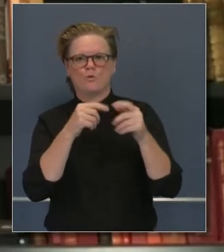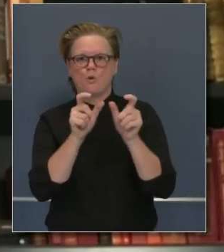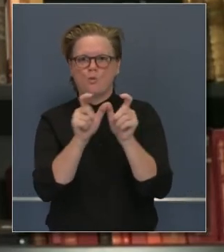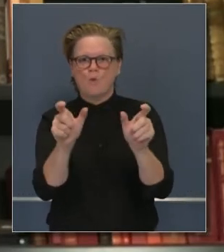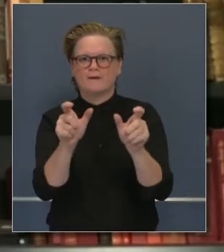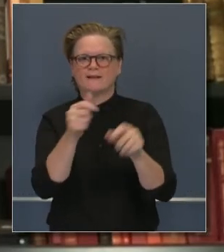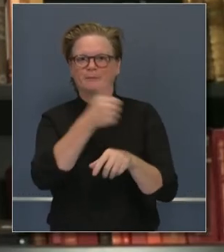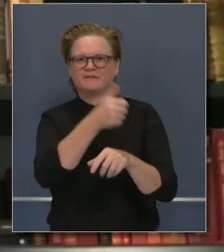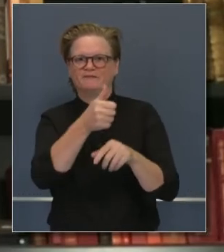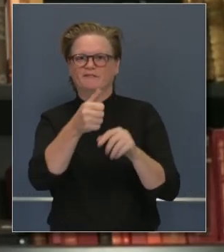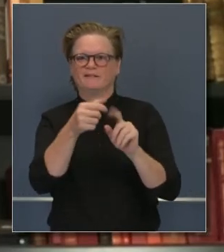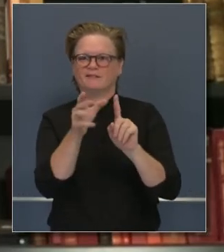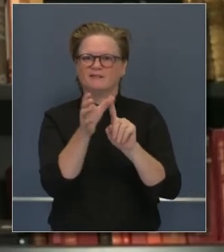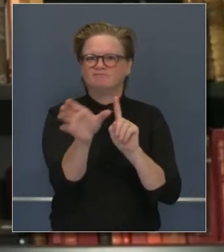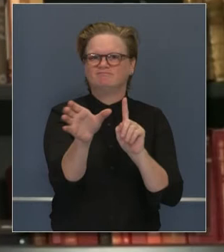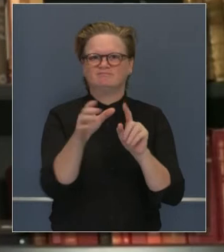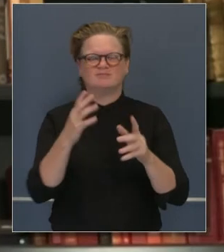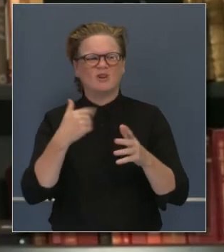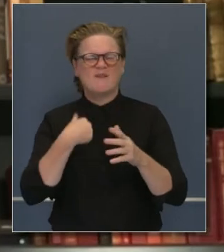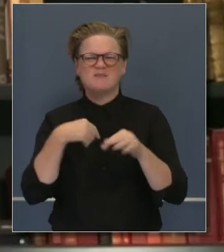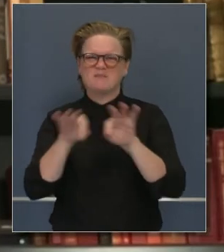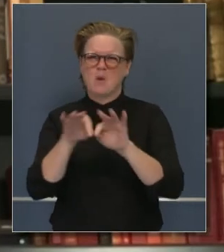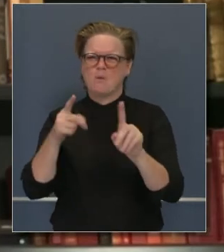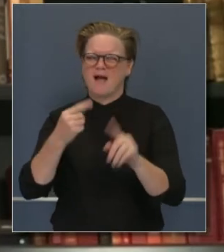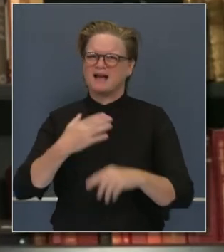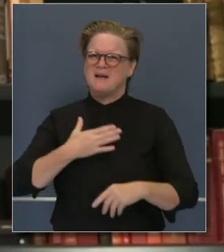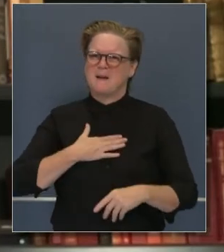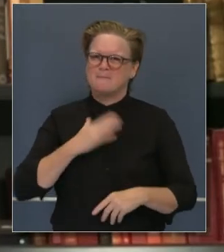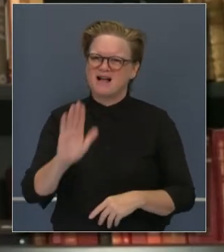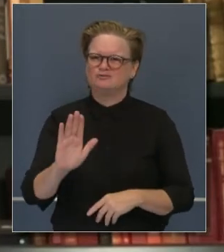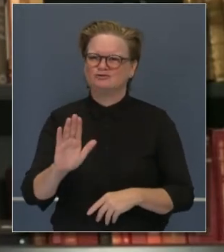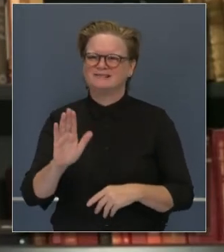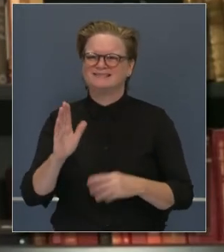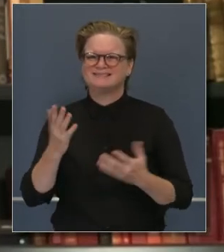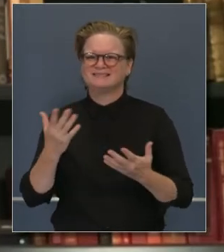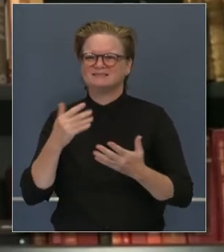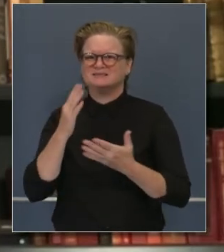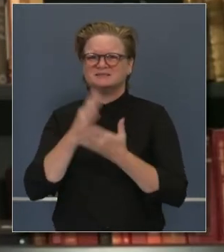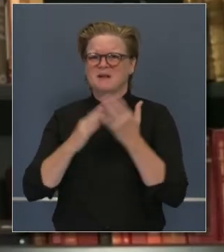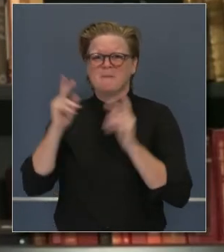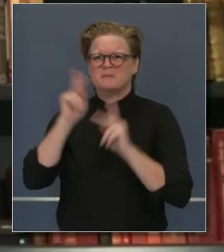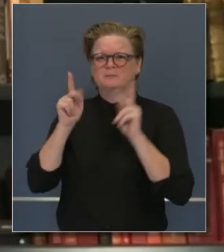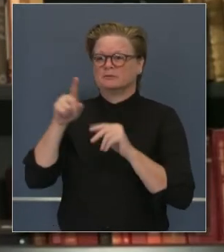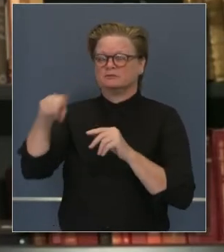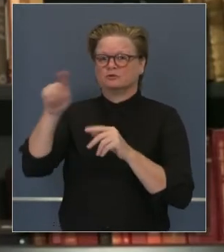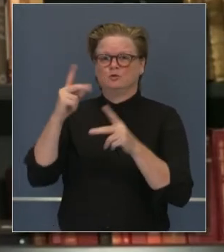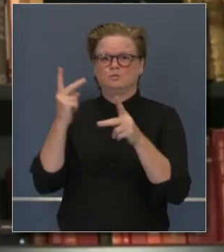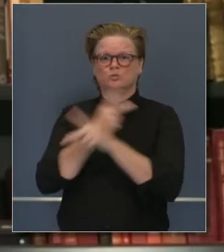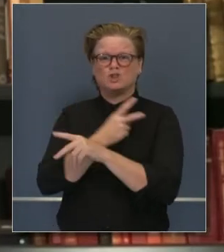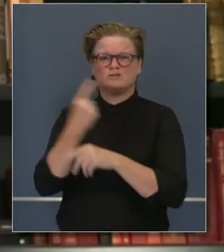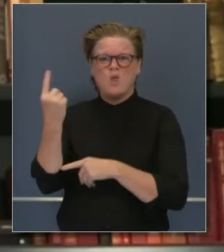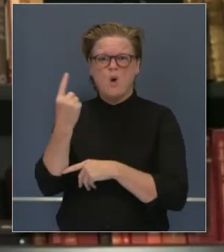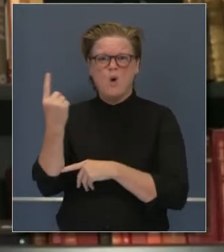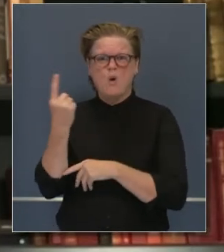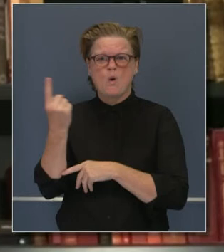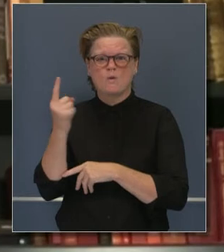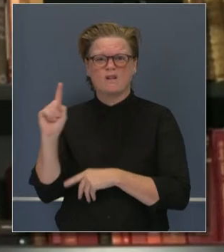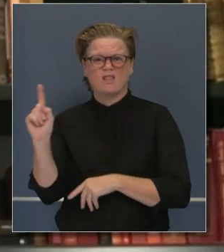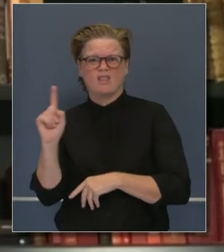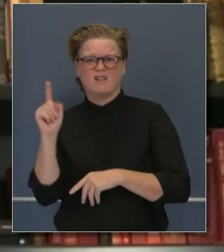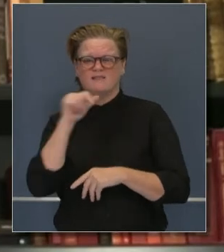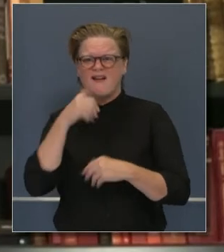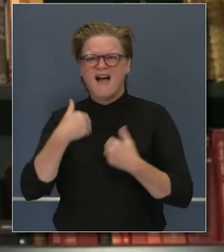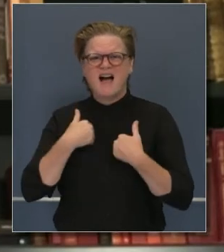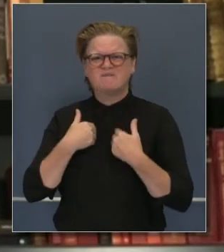Habiendo dicho esto, tengo mucho respeto por la gente que no tiene ese apoyo que tengo yo o que tiene los recursos que yo tengo